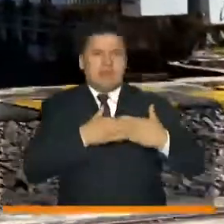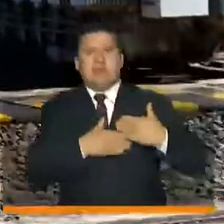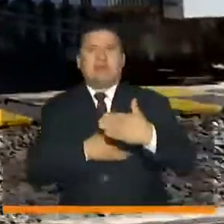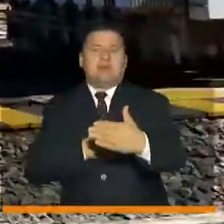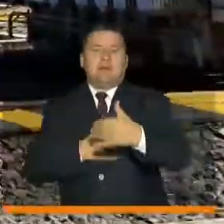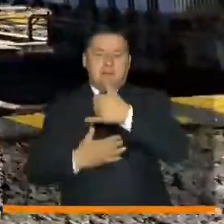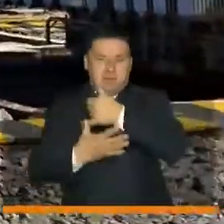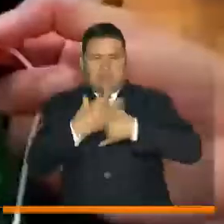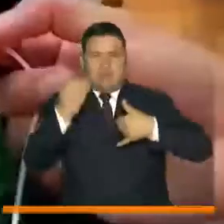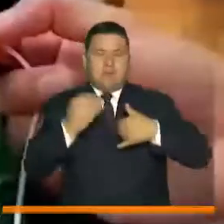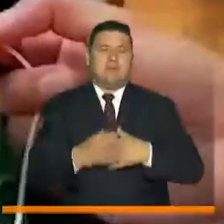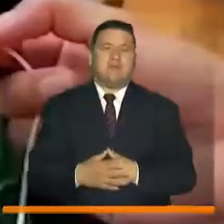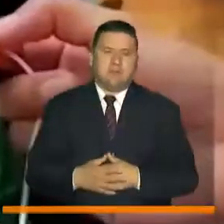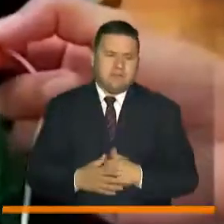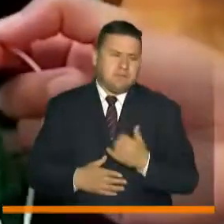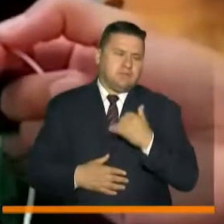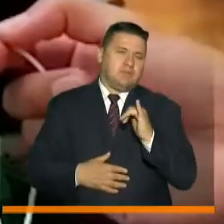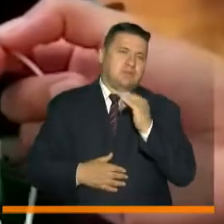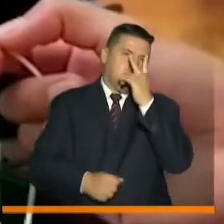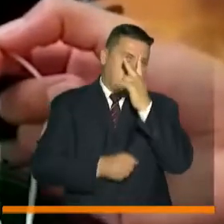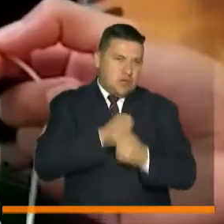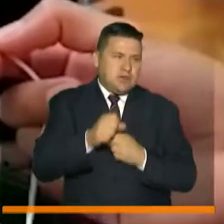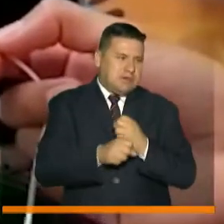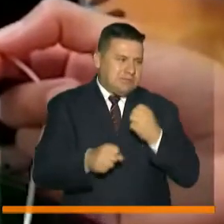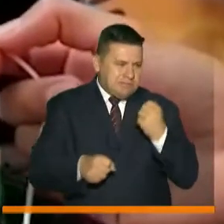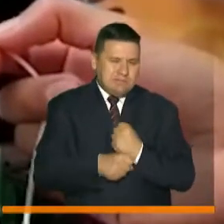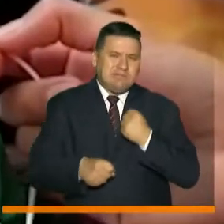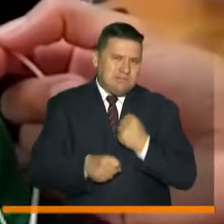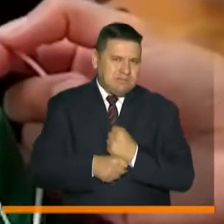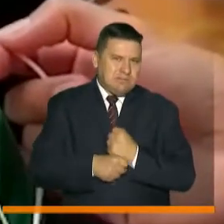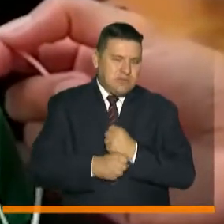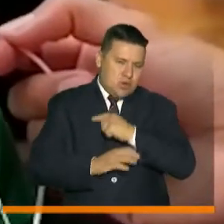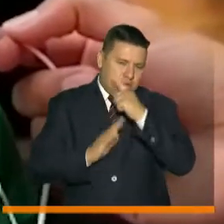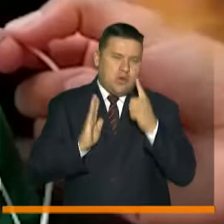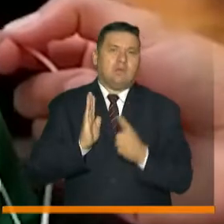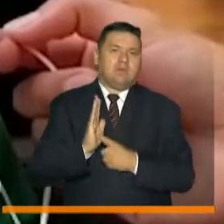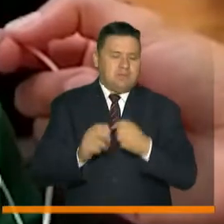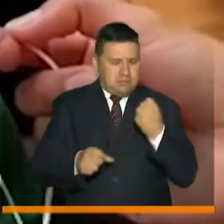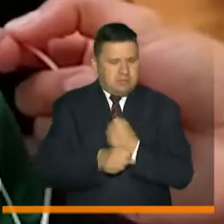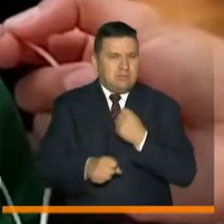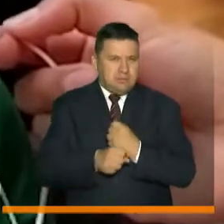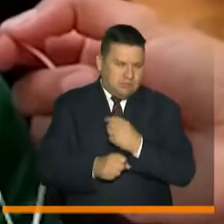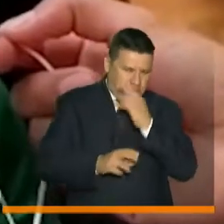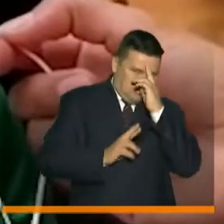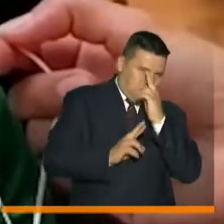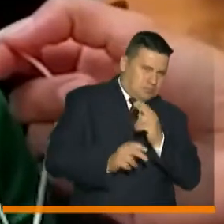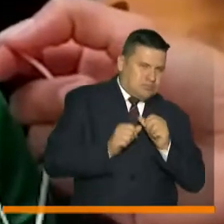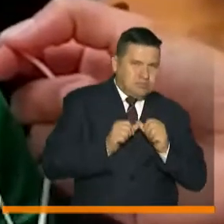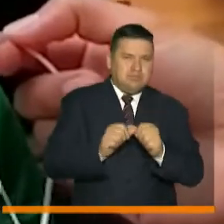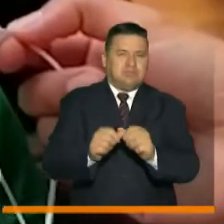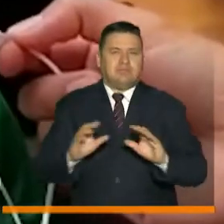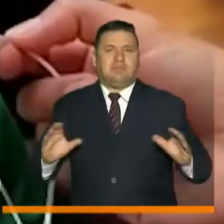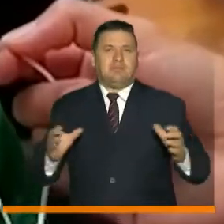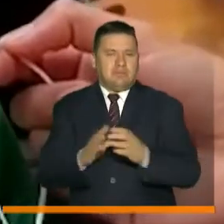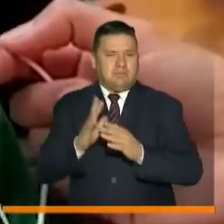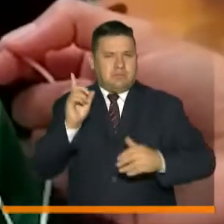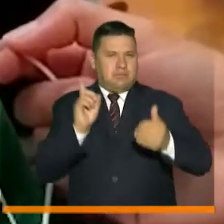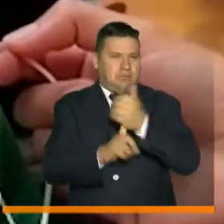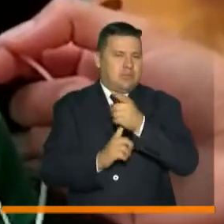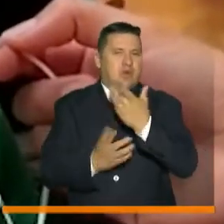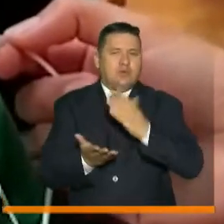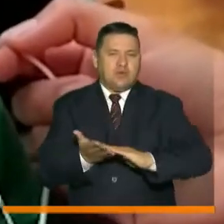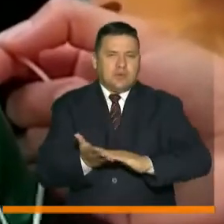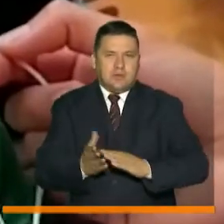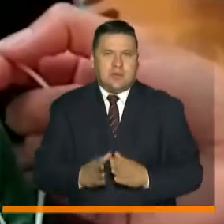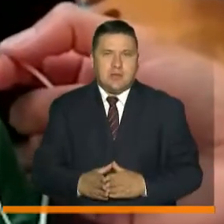en la región Caribe. Llevamos dos años trabajando por completo, trabajando dedicados exclusivamente a encontrar esta